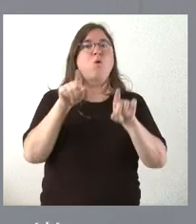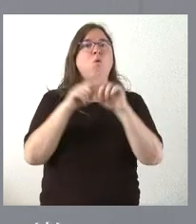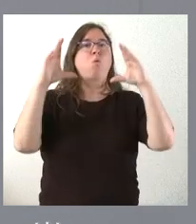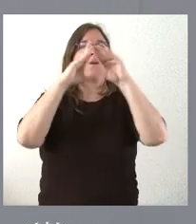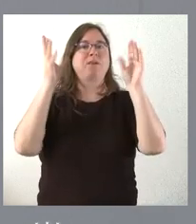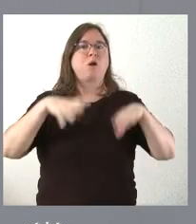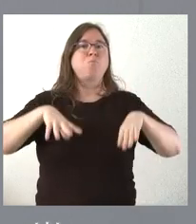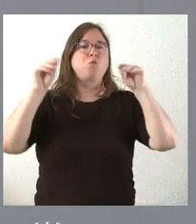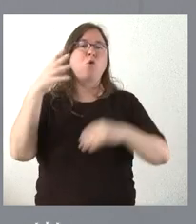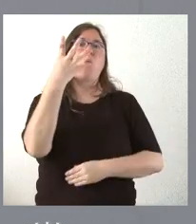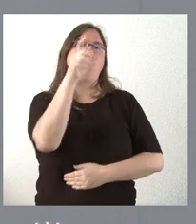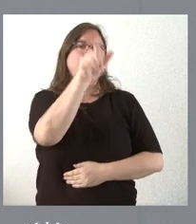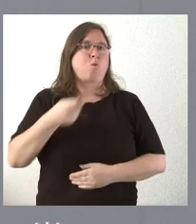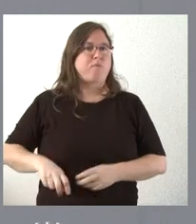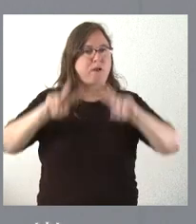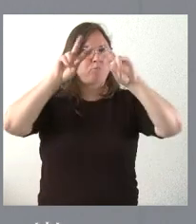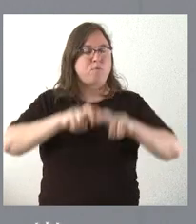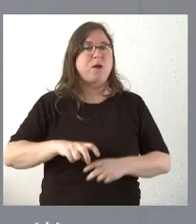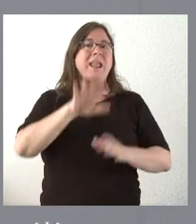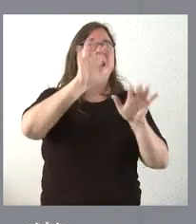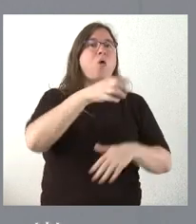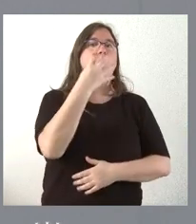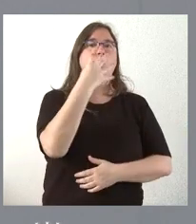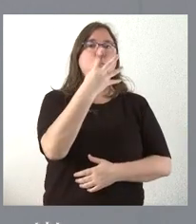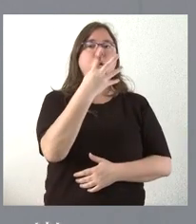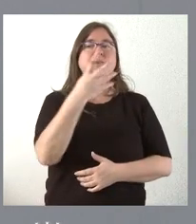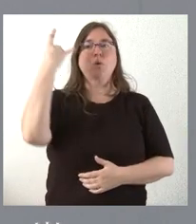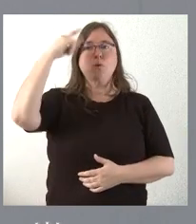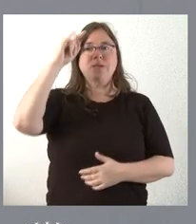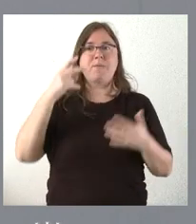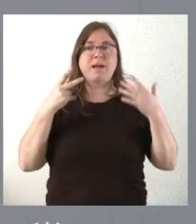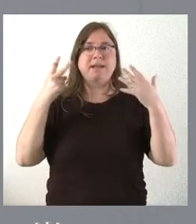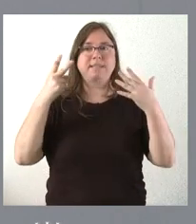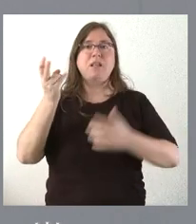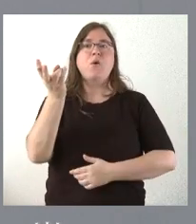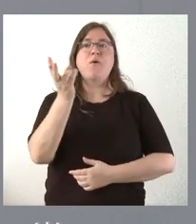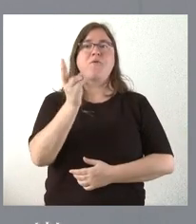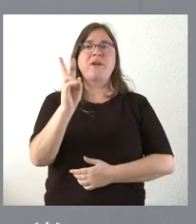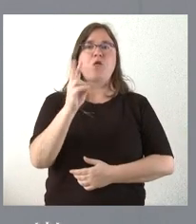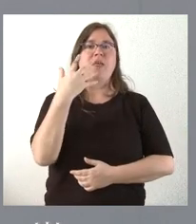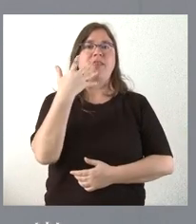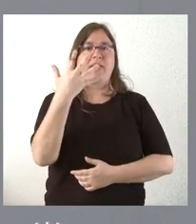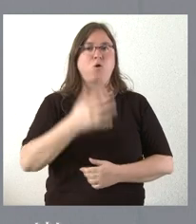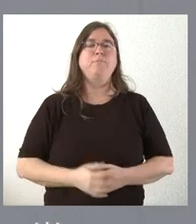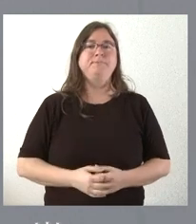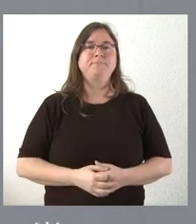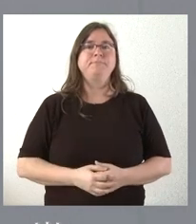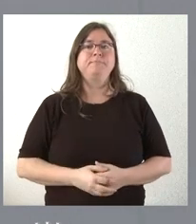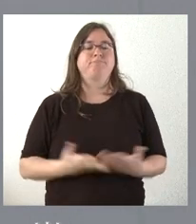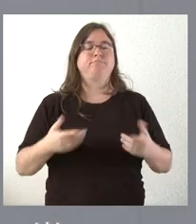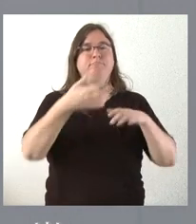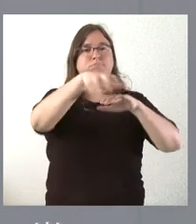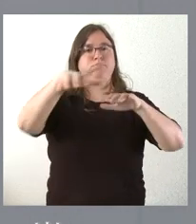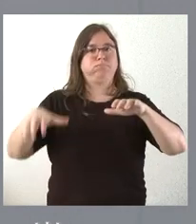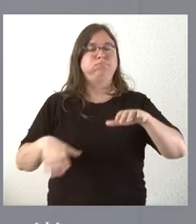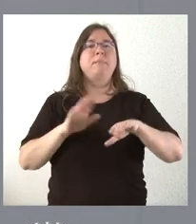Burgos contará con cuatro investigadores, la de León con otros cuatro, la de Salamanca con siete y la de Valladolid con cinco. Esta es la distribución de esos